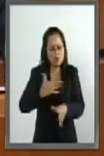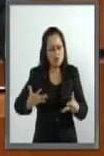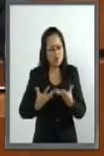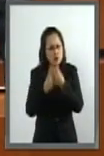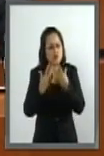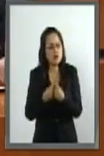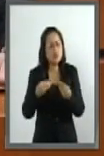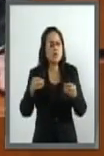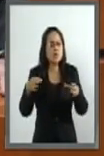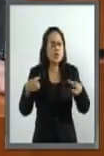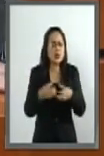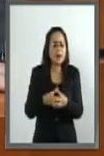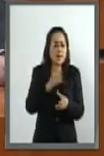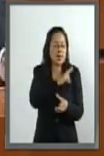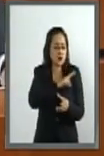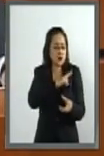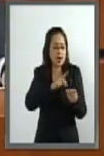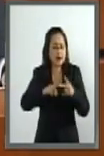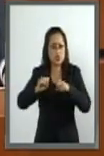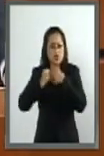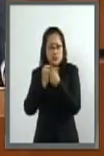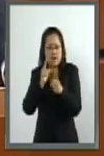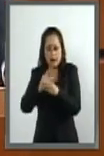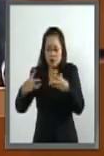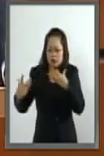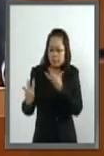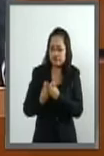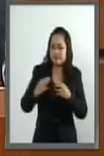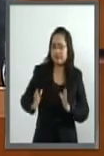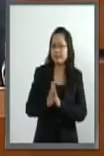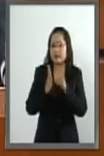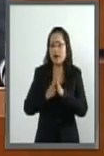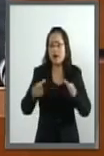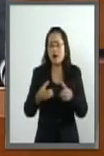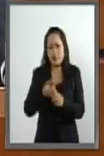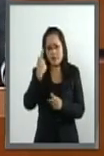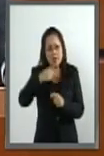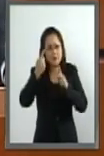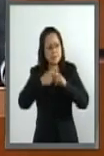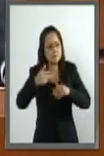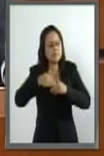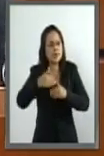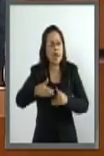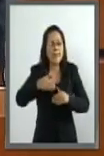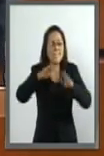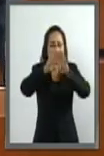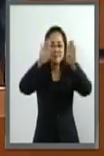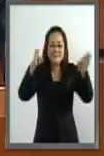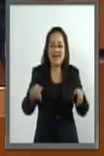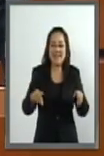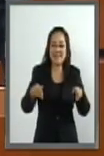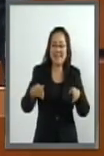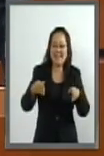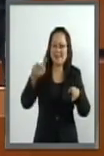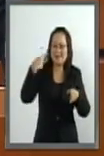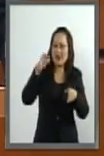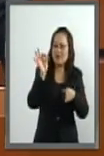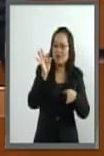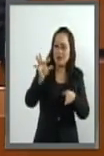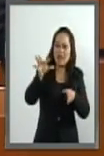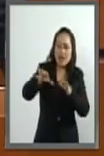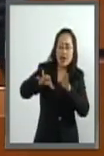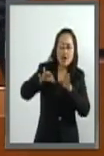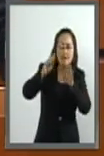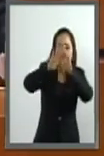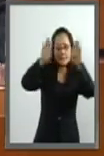con el sector privado y social a fin de que se instalen máquinas expendedoras de condones masculinos